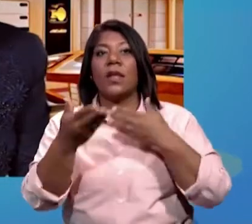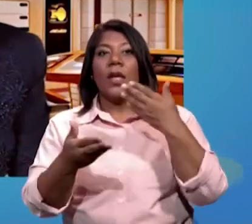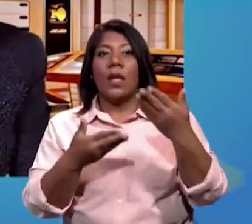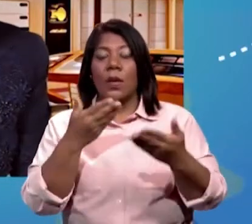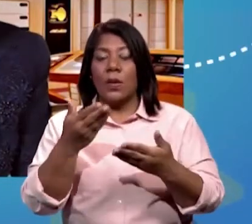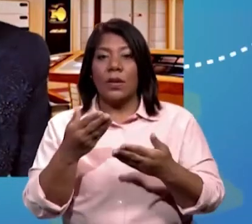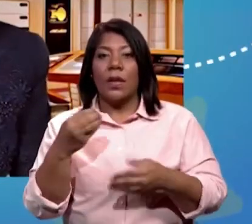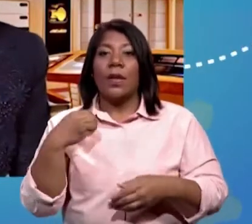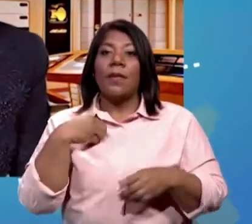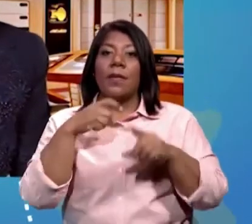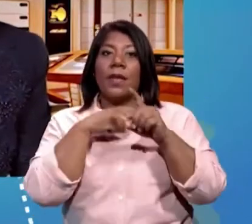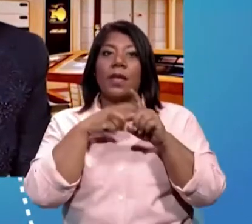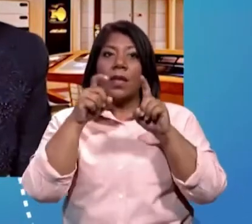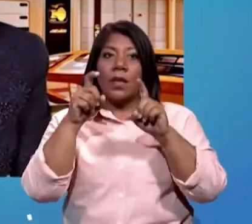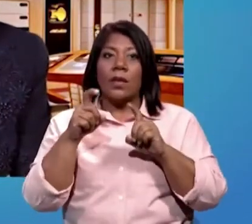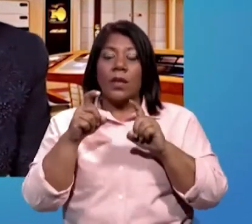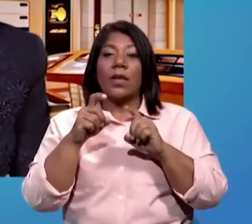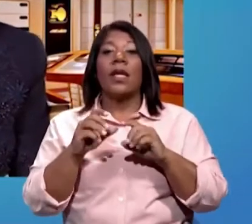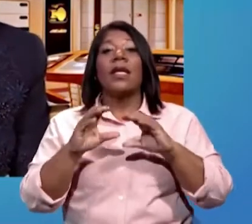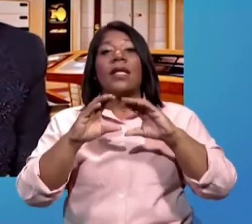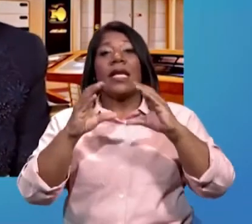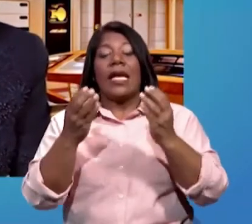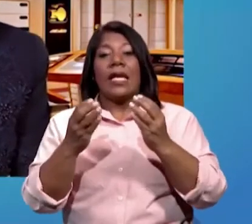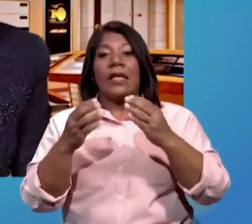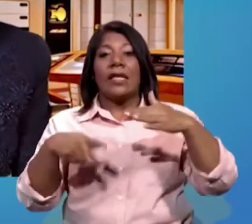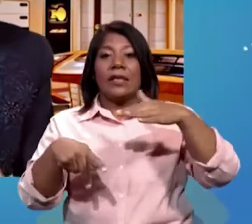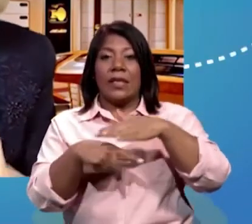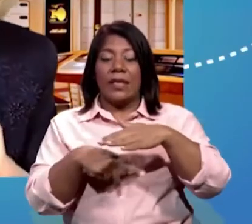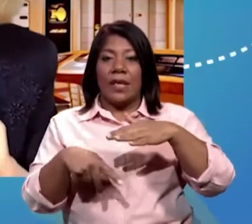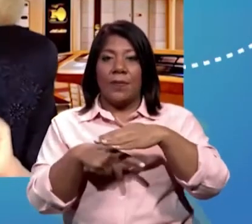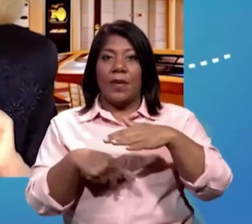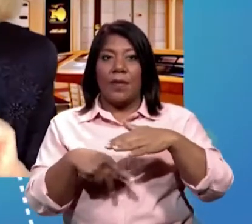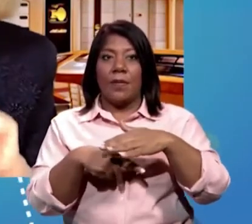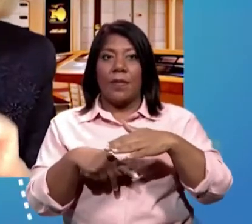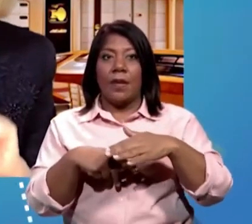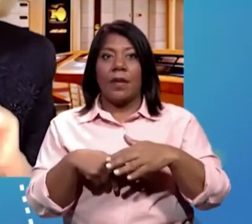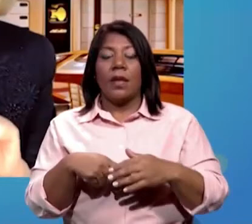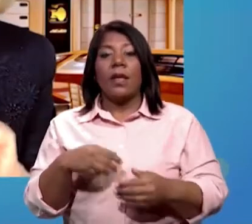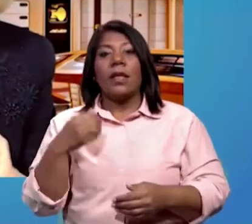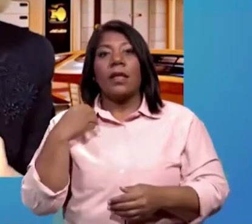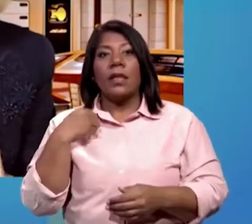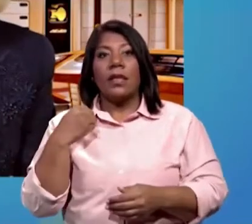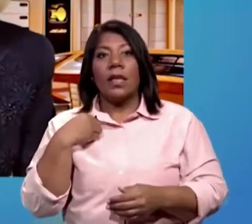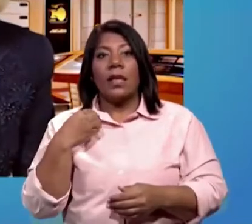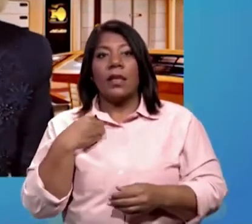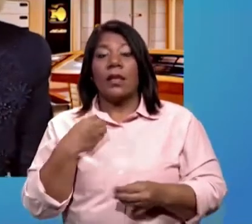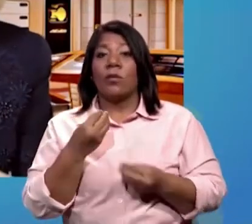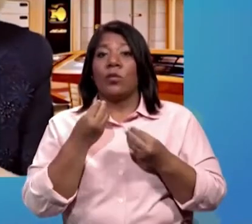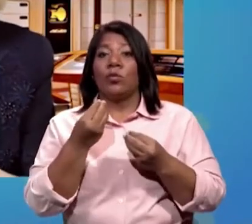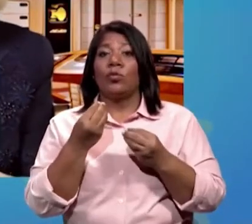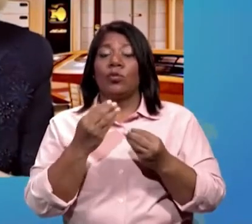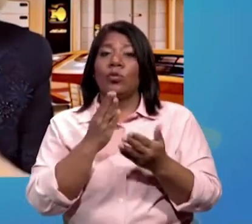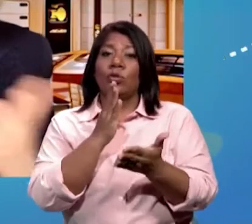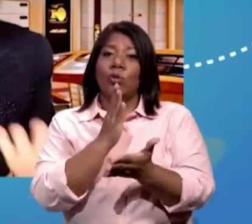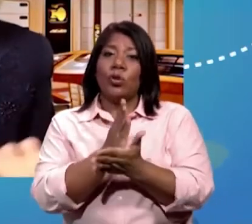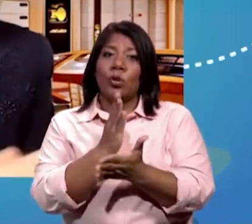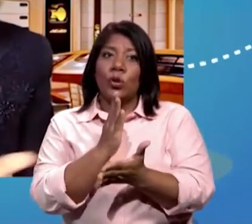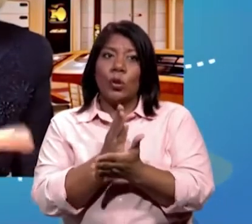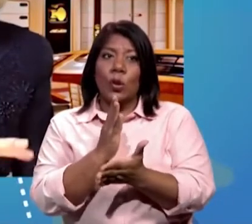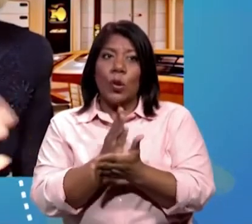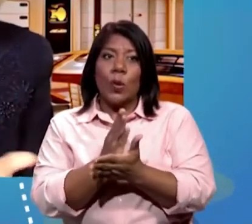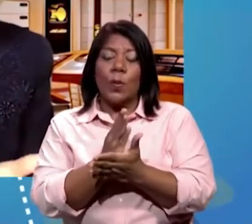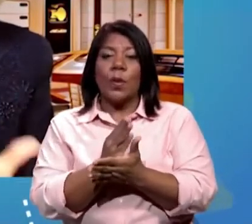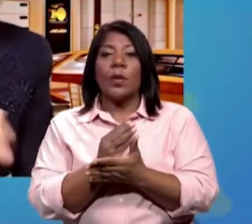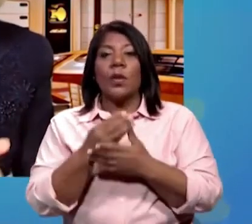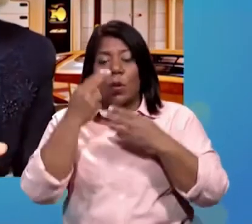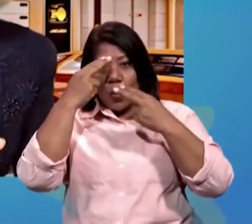Meduca para los colegios primarios y secundarios. Entre ellas tenemos Vida de Compromiso, donde le hago un homenaje